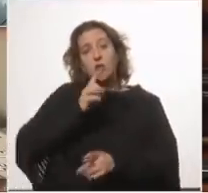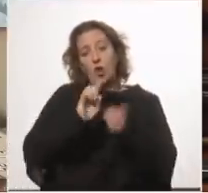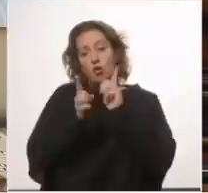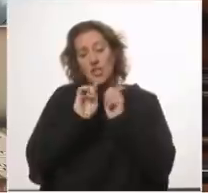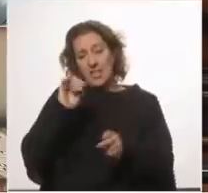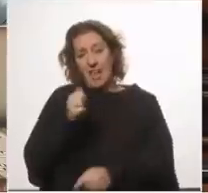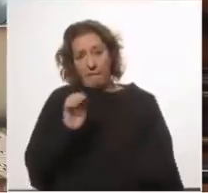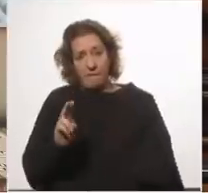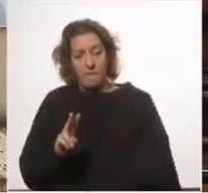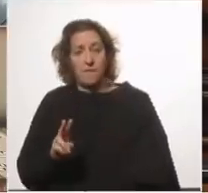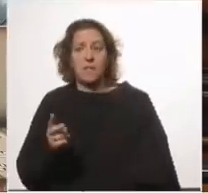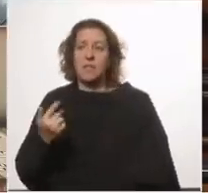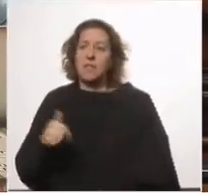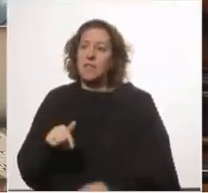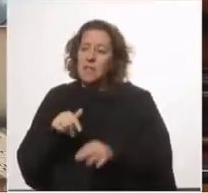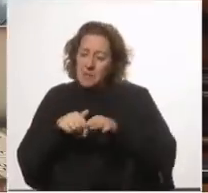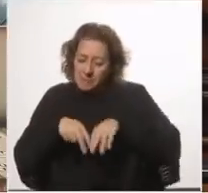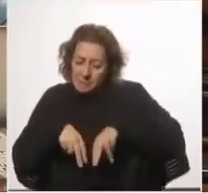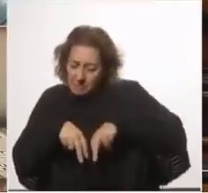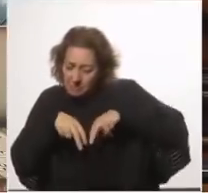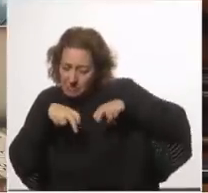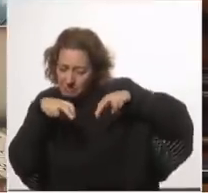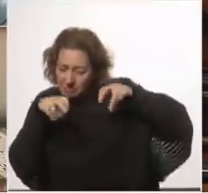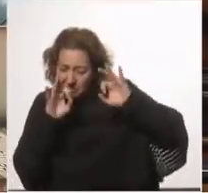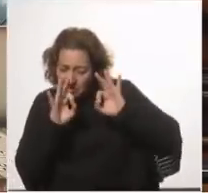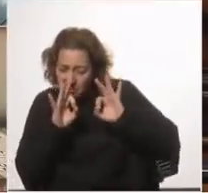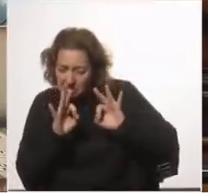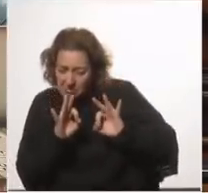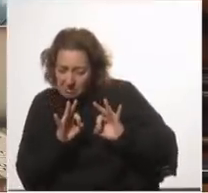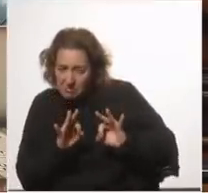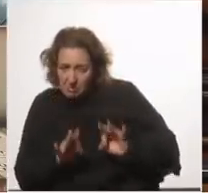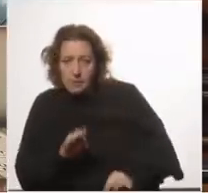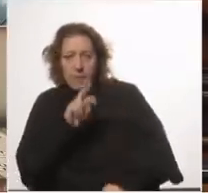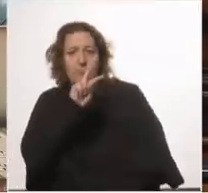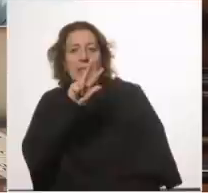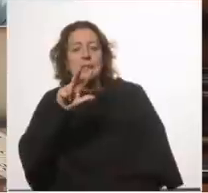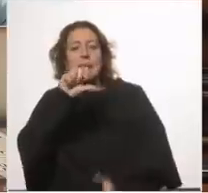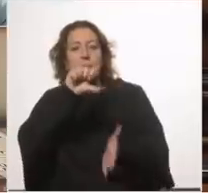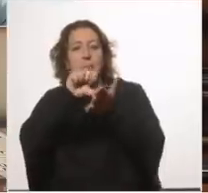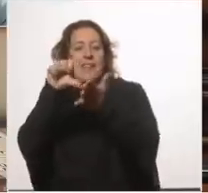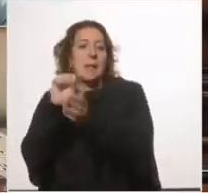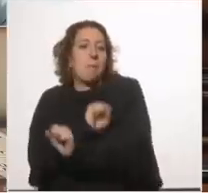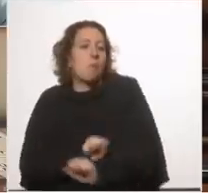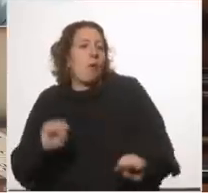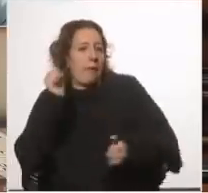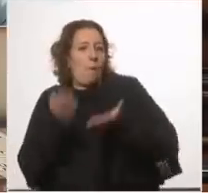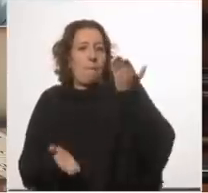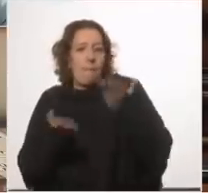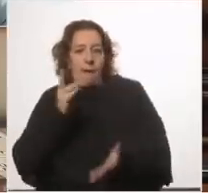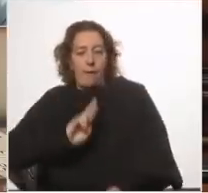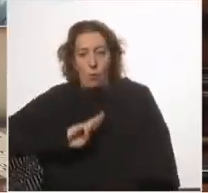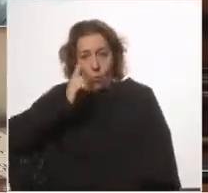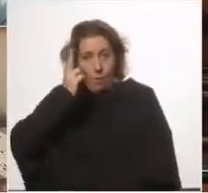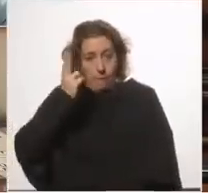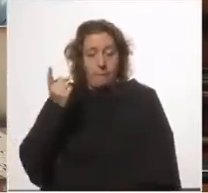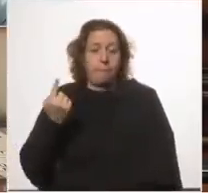estudio milimétrico, riguroso de 23 países comparables con Uruguay. Incluso si ustedes